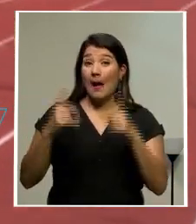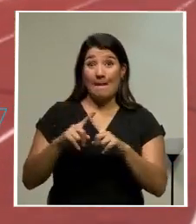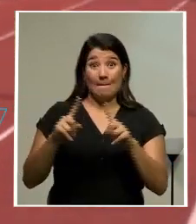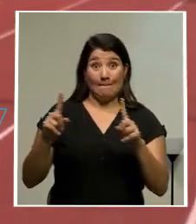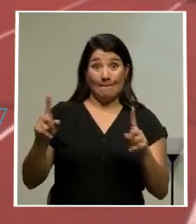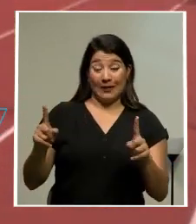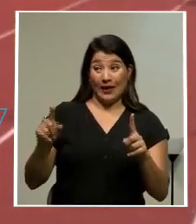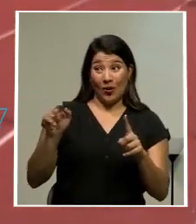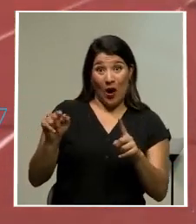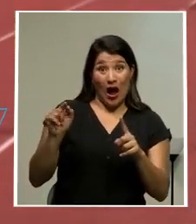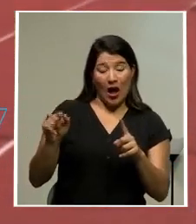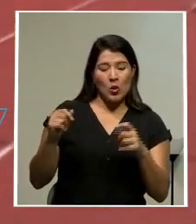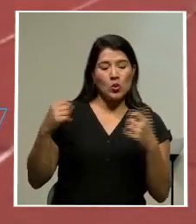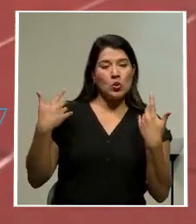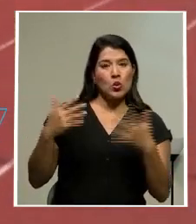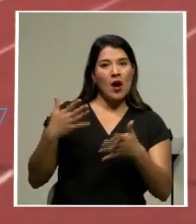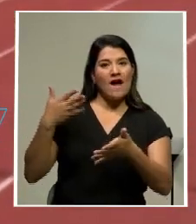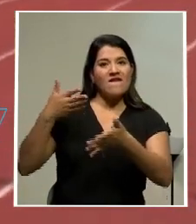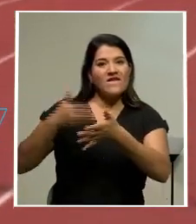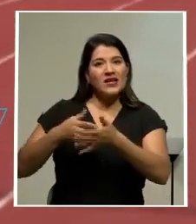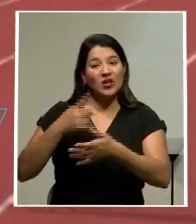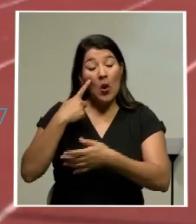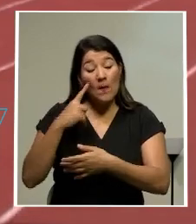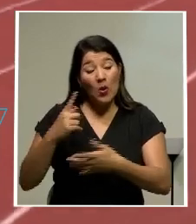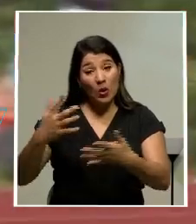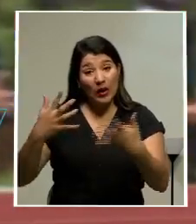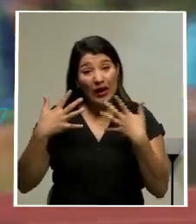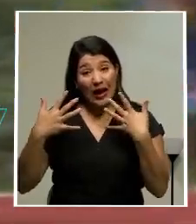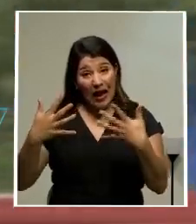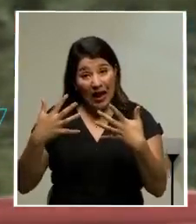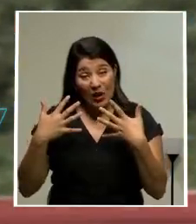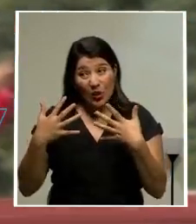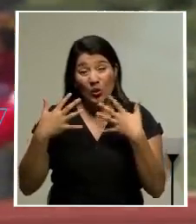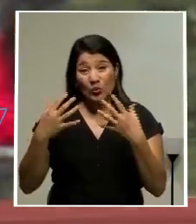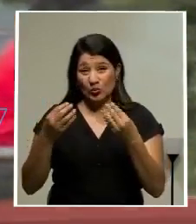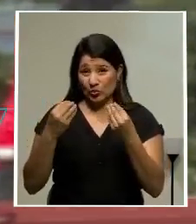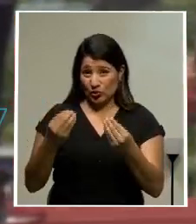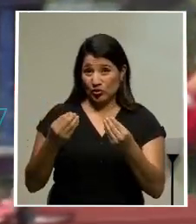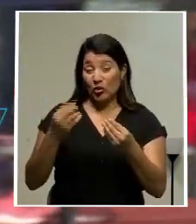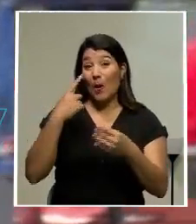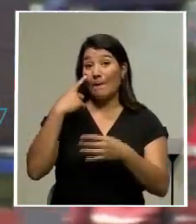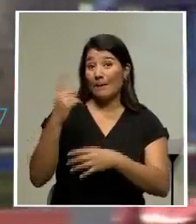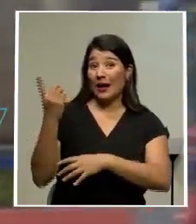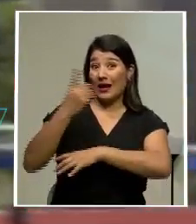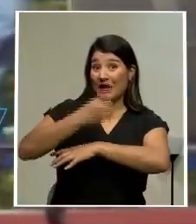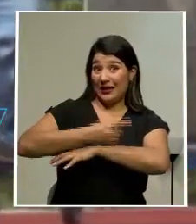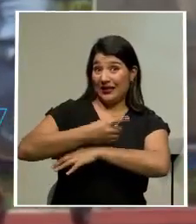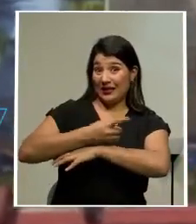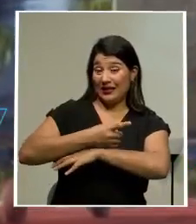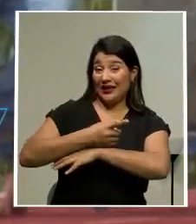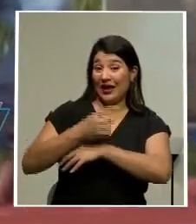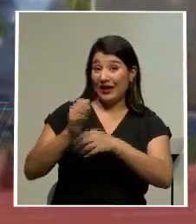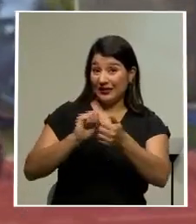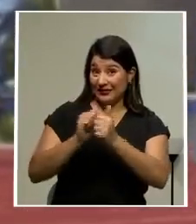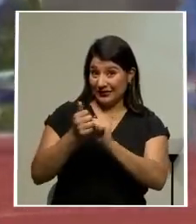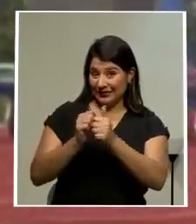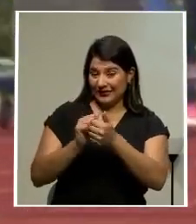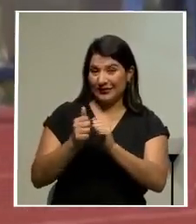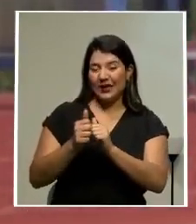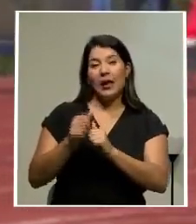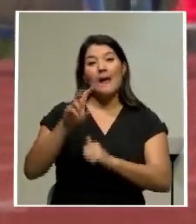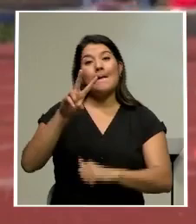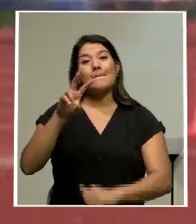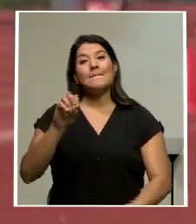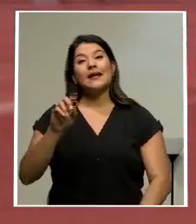días Sapporo ha sido golpeada por una ola de calor y de humedad para el día de los 20 kilómetros marcha que